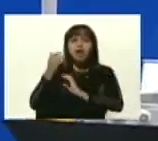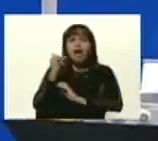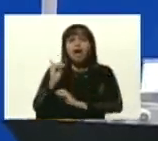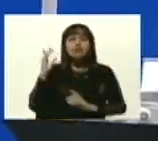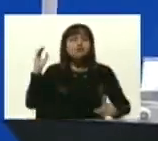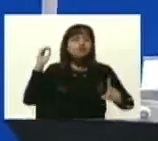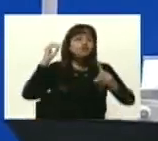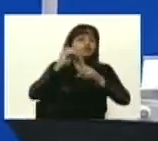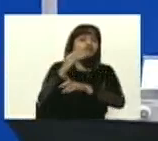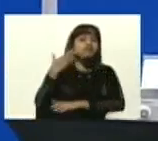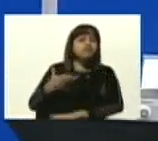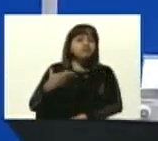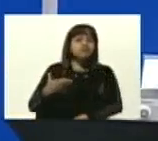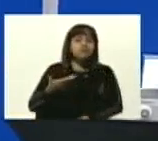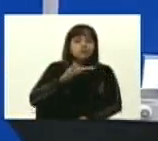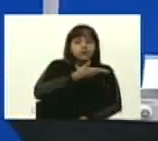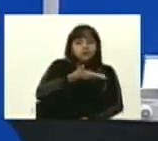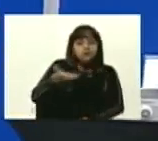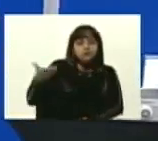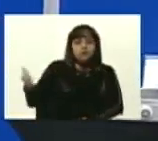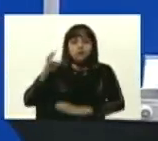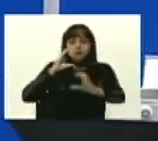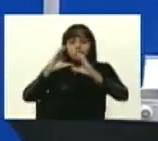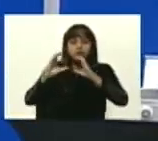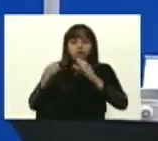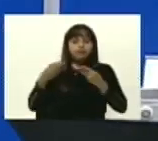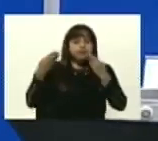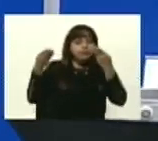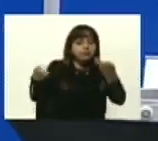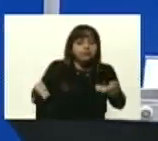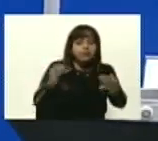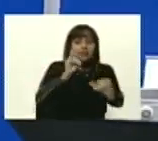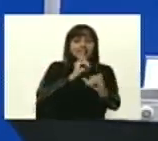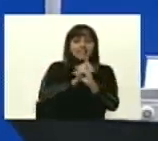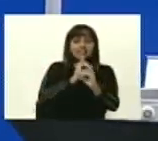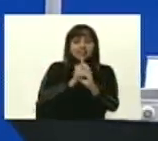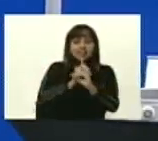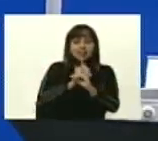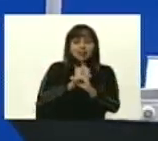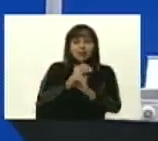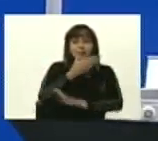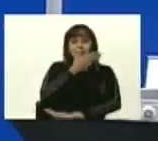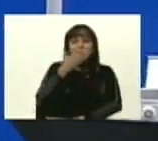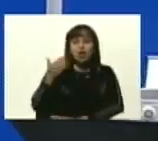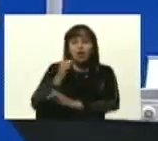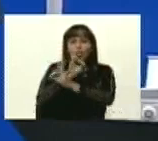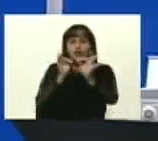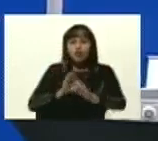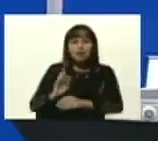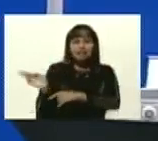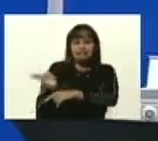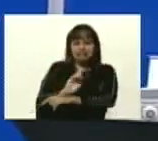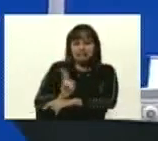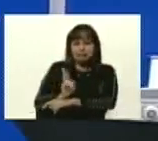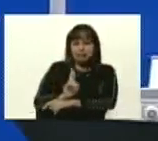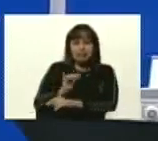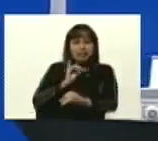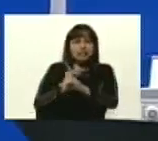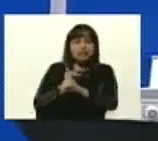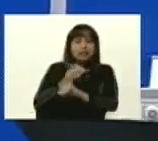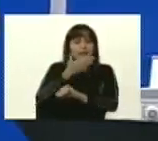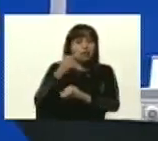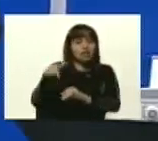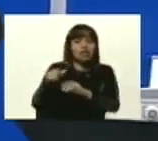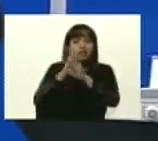reto, llevar las telecomunicaciones, llevar el internet con la mayor calidad y velocidad del mundo